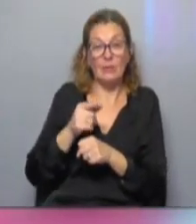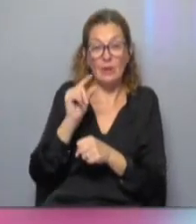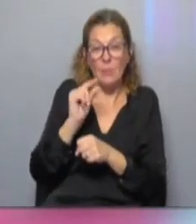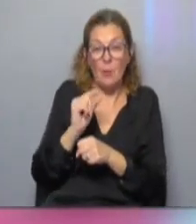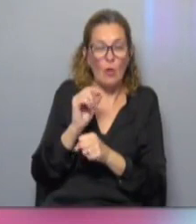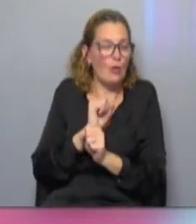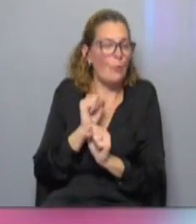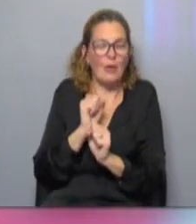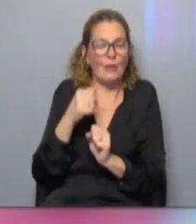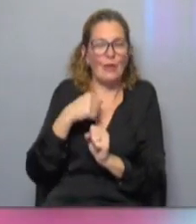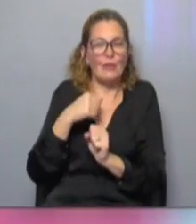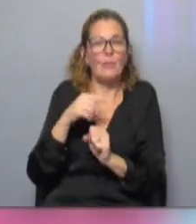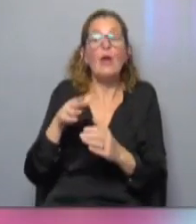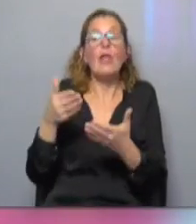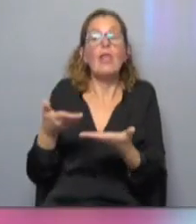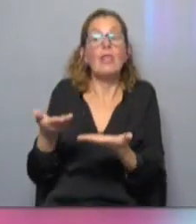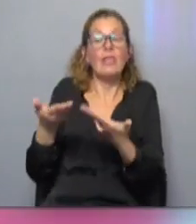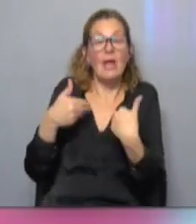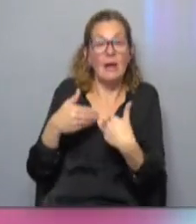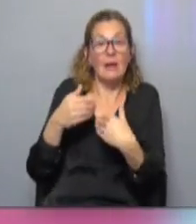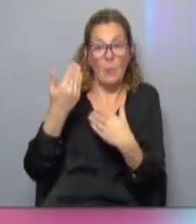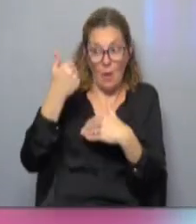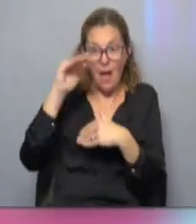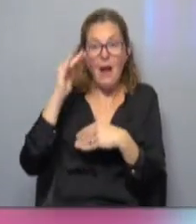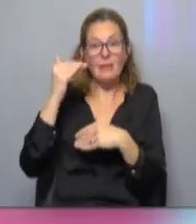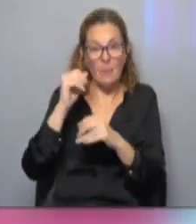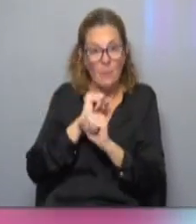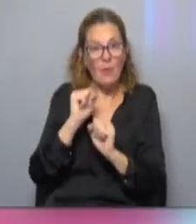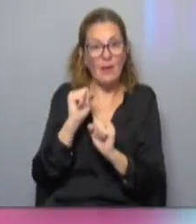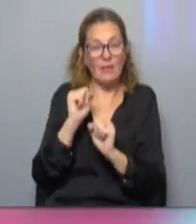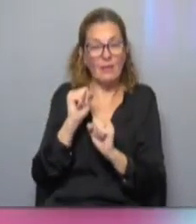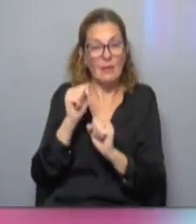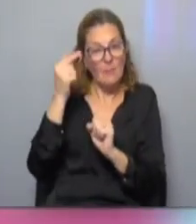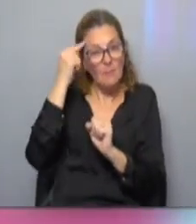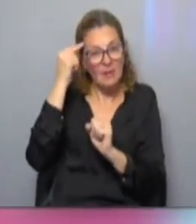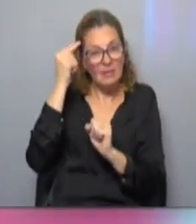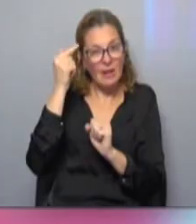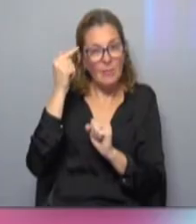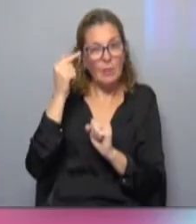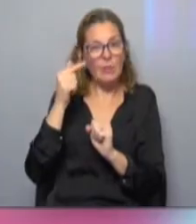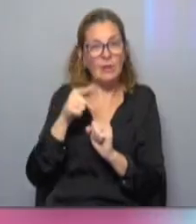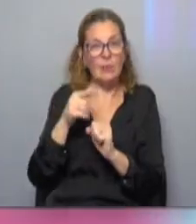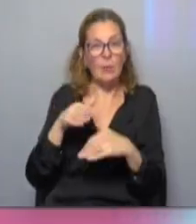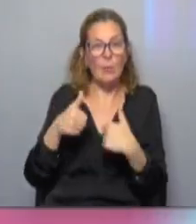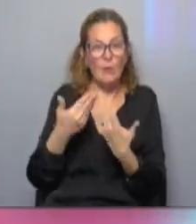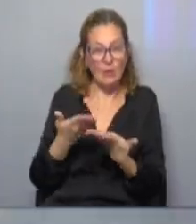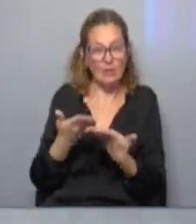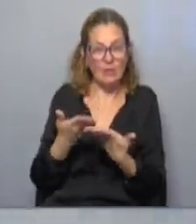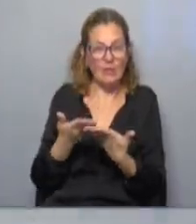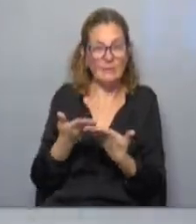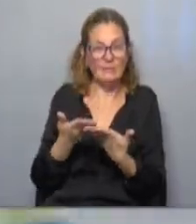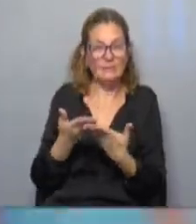poca chance pero con óvulos donados la chance es muy alta y creemos que vale la pena ofrecérselas